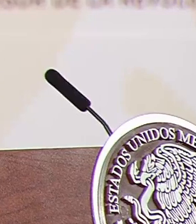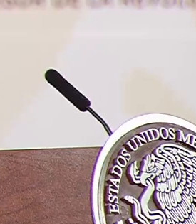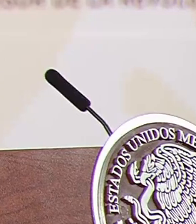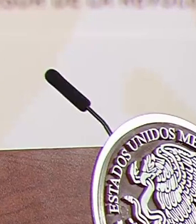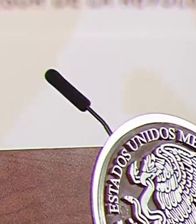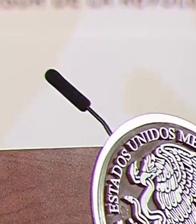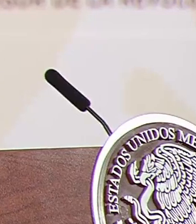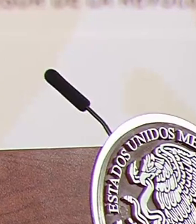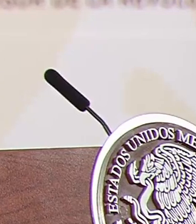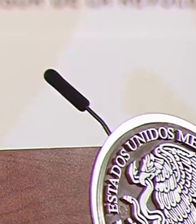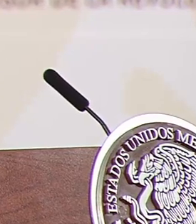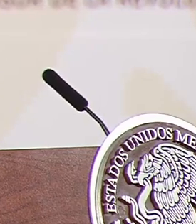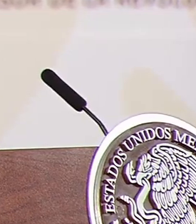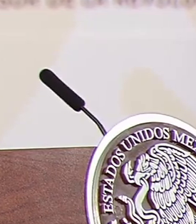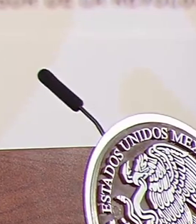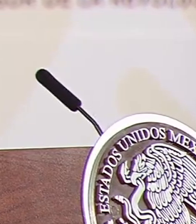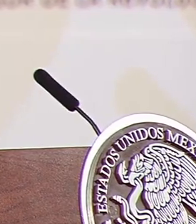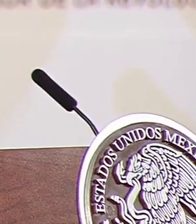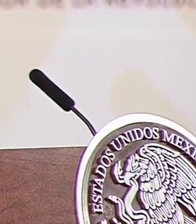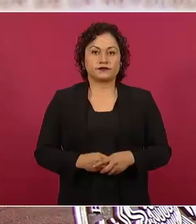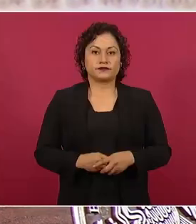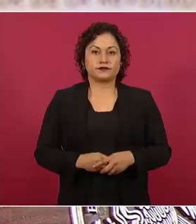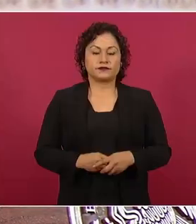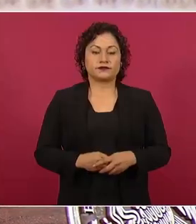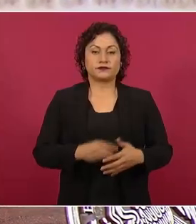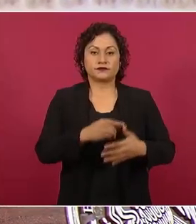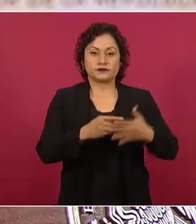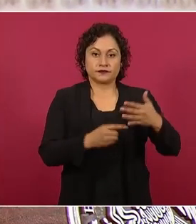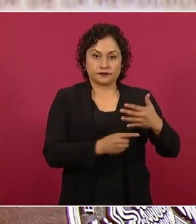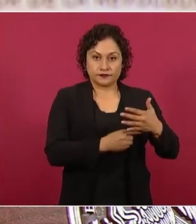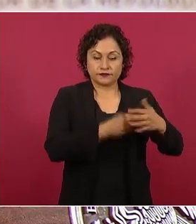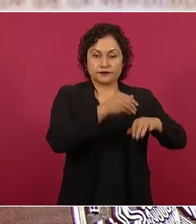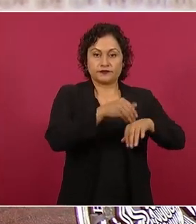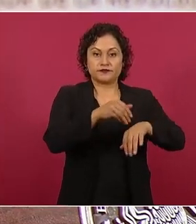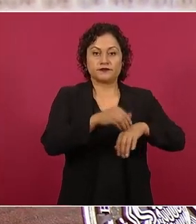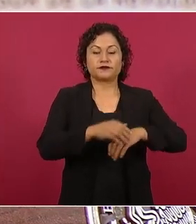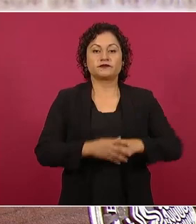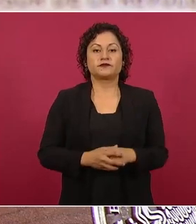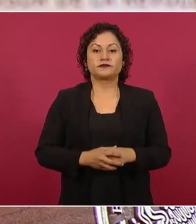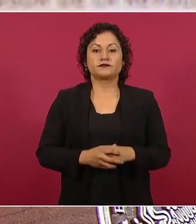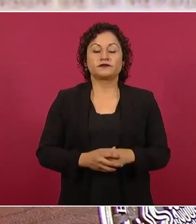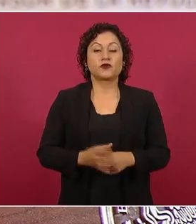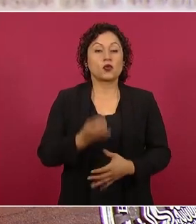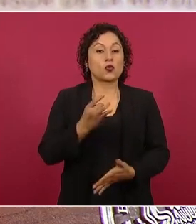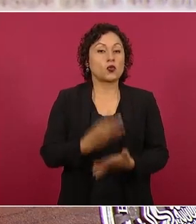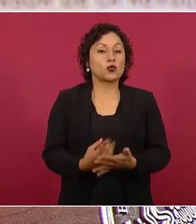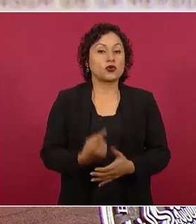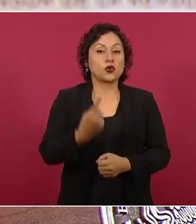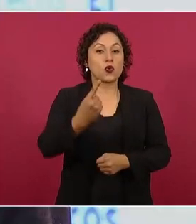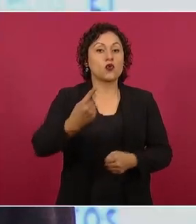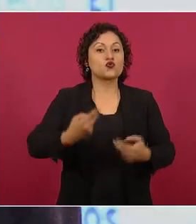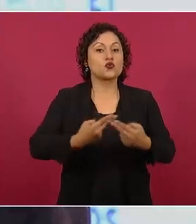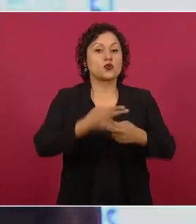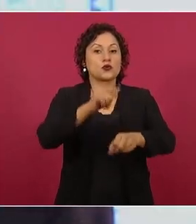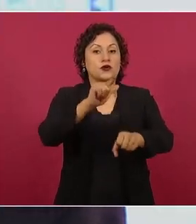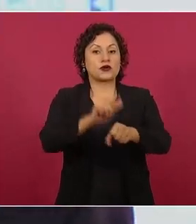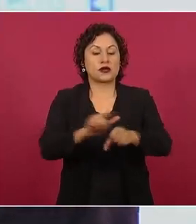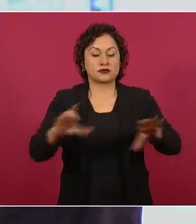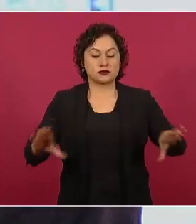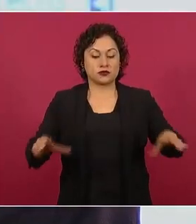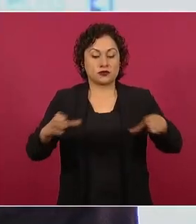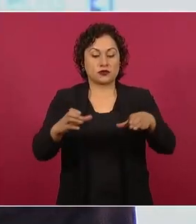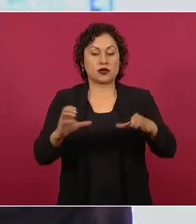5. Conformar un solo mecanismo electoral nacional con instituciones